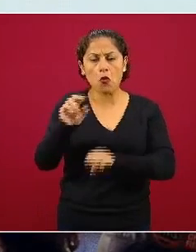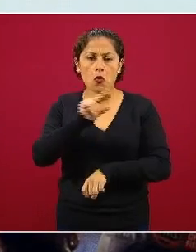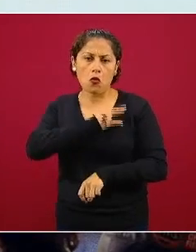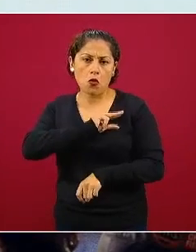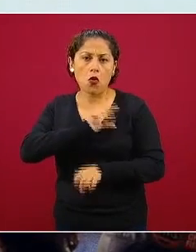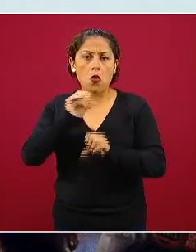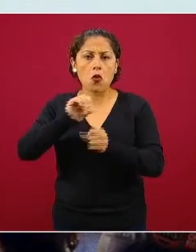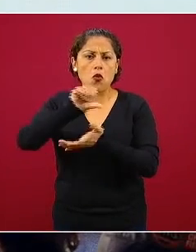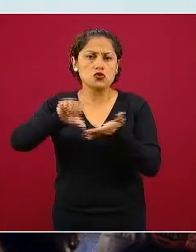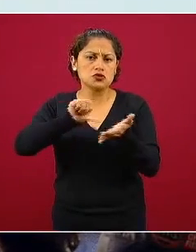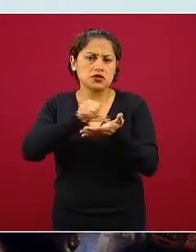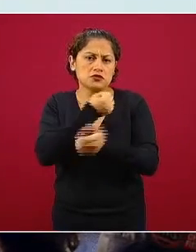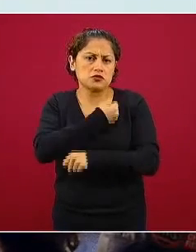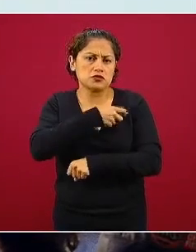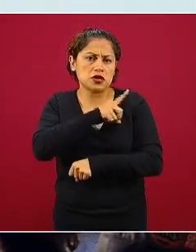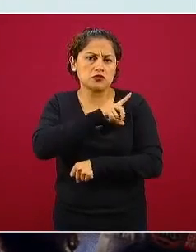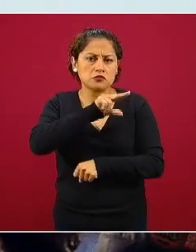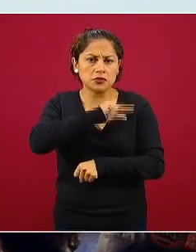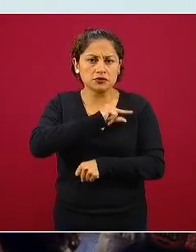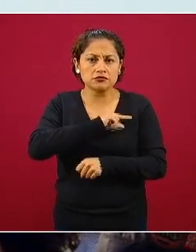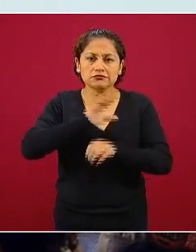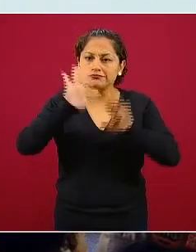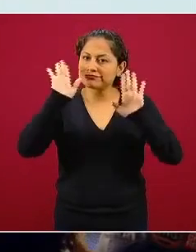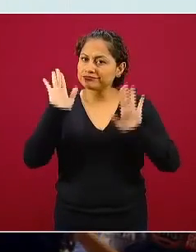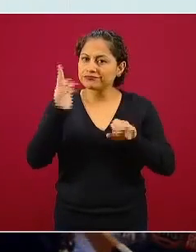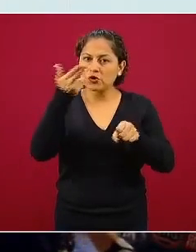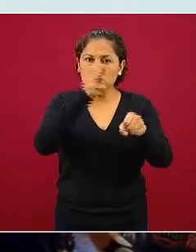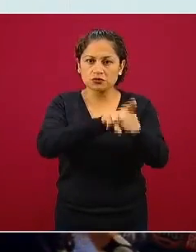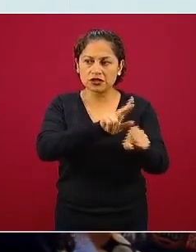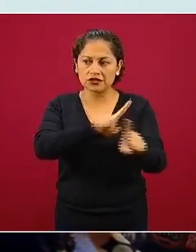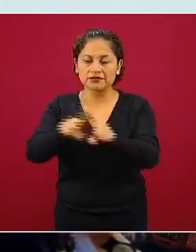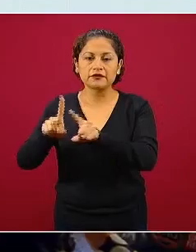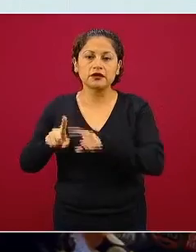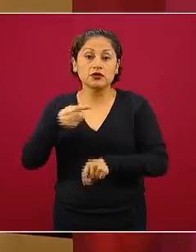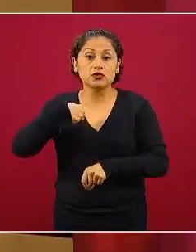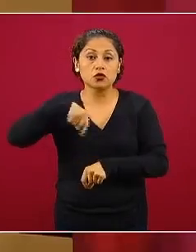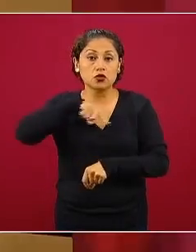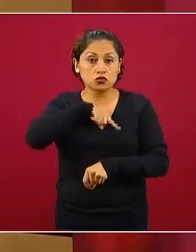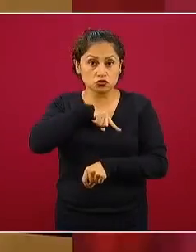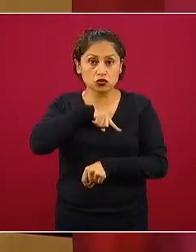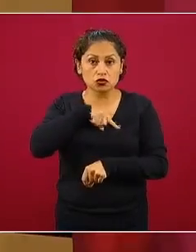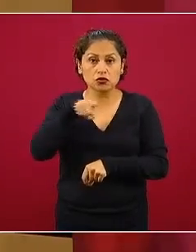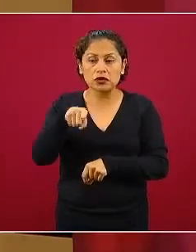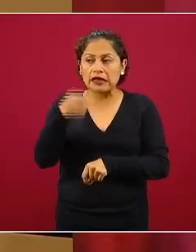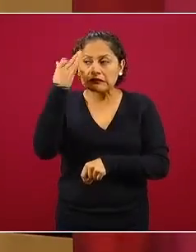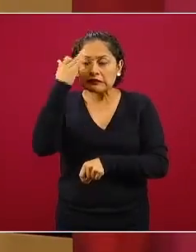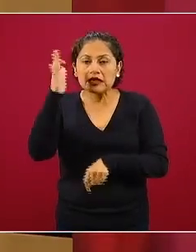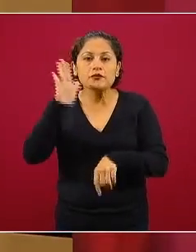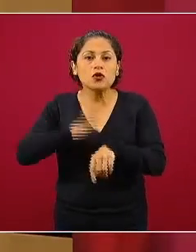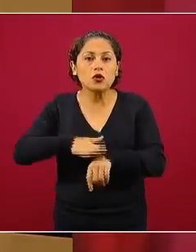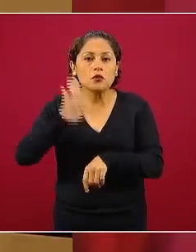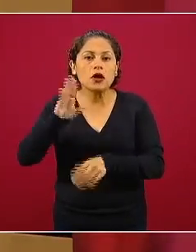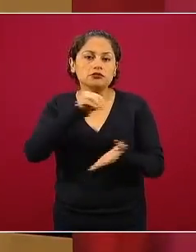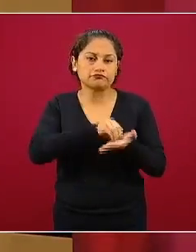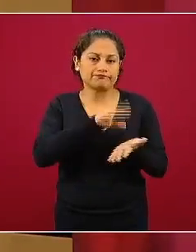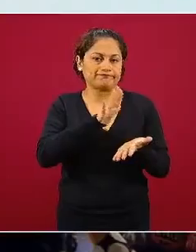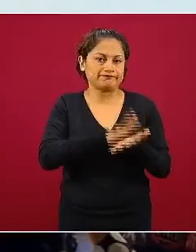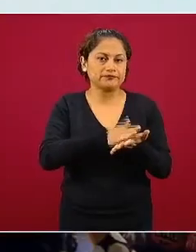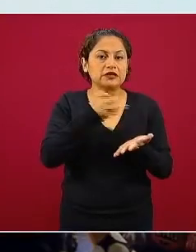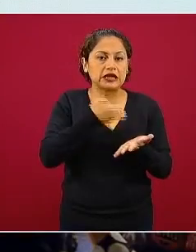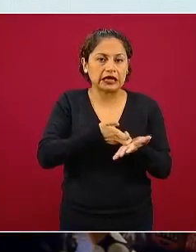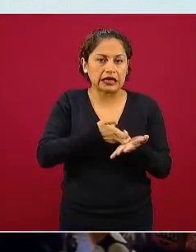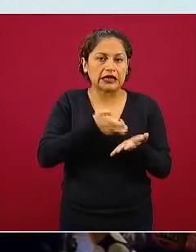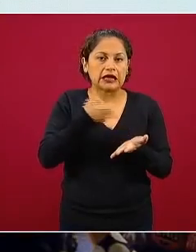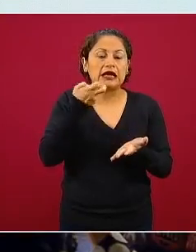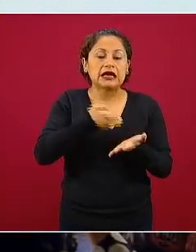hospital de modo que los estamos representando por su trabajo principal y estamos asumiendo como principal el